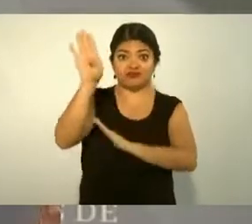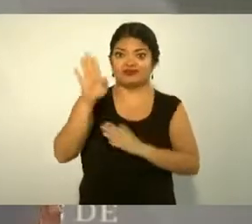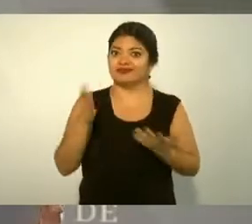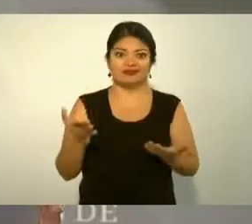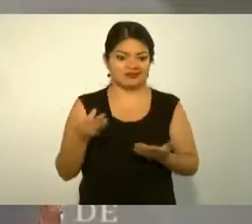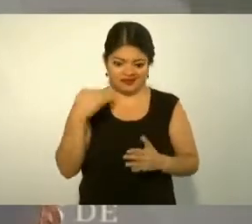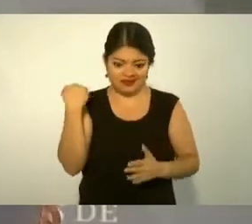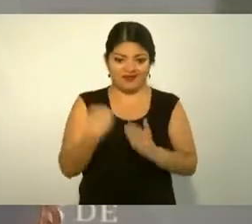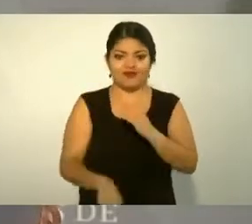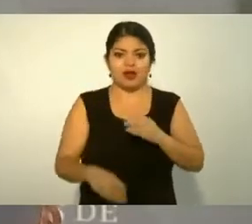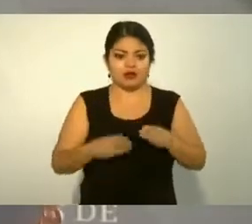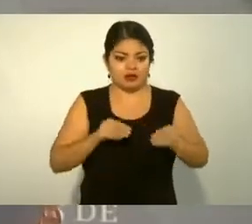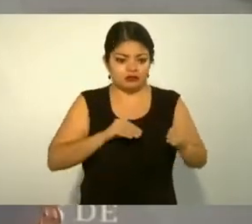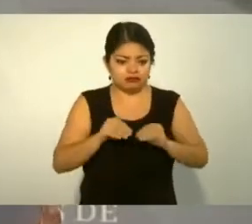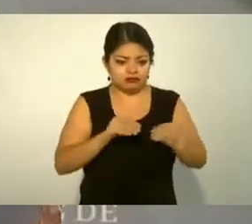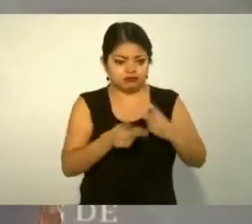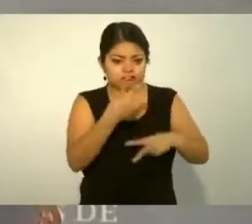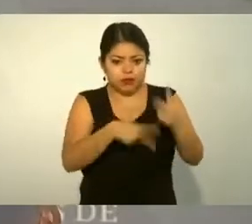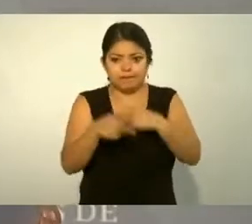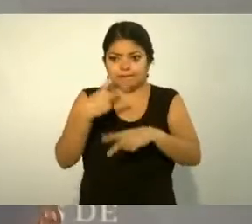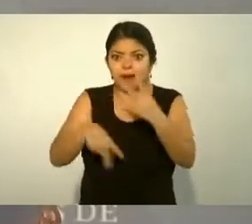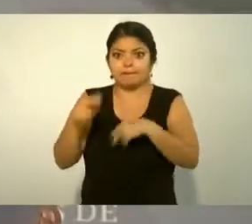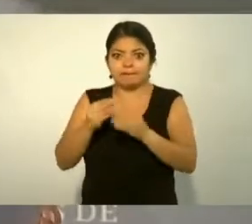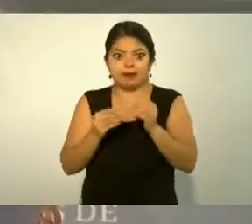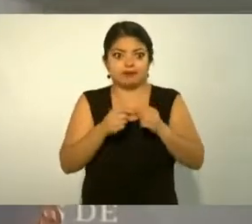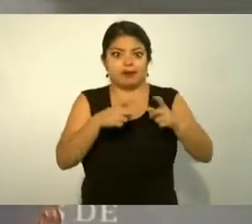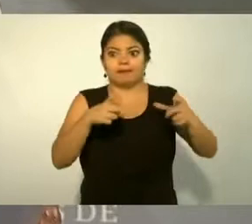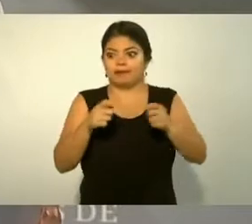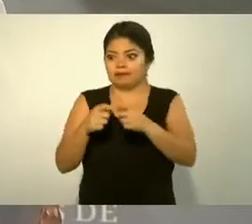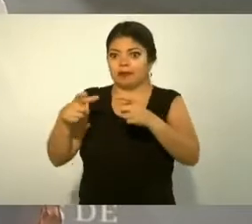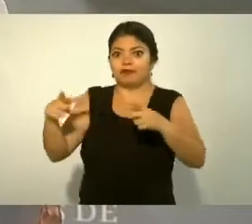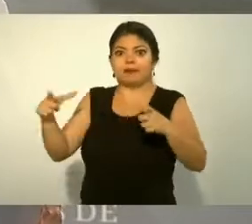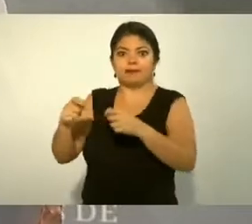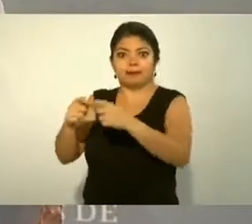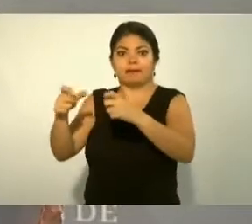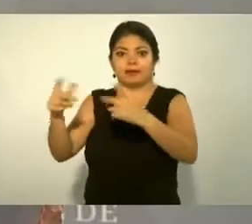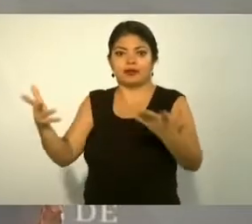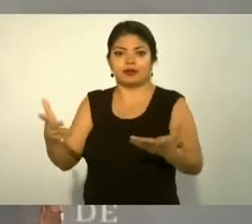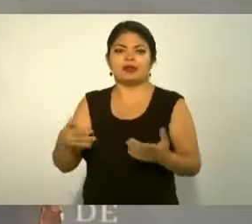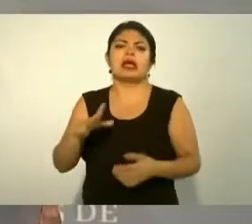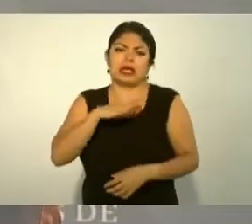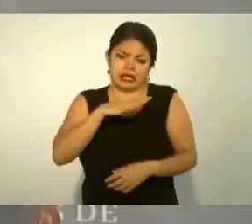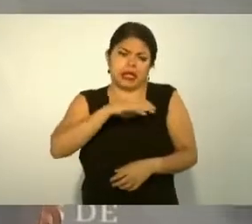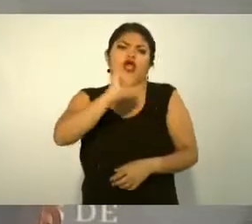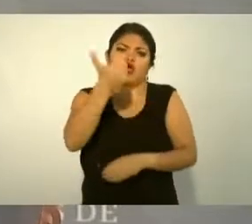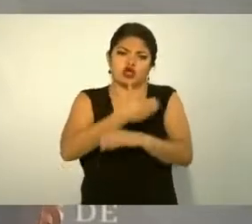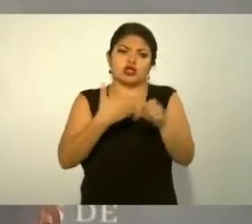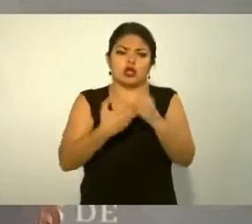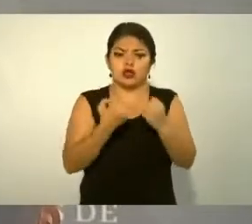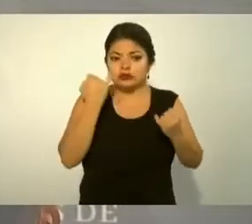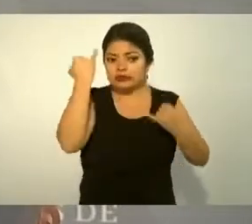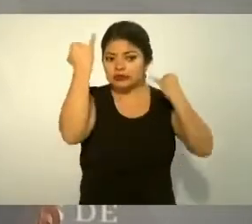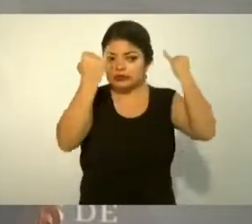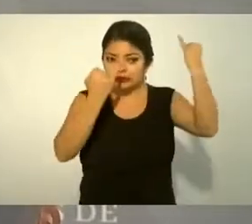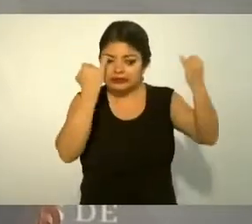opción la de la especulación financiera pero eso es ficticio